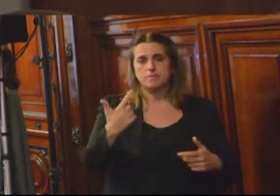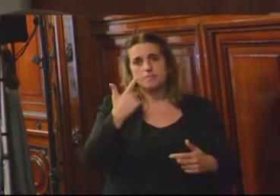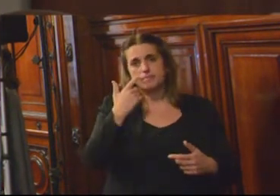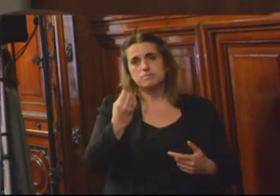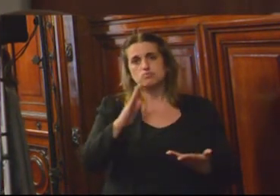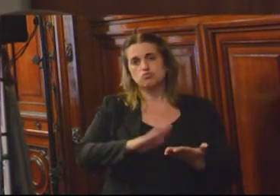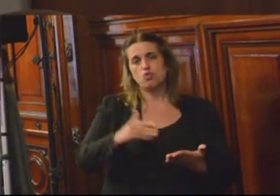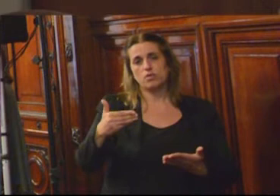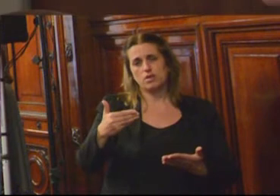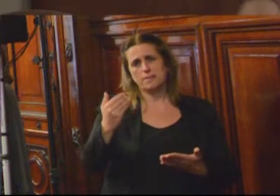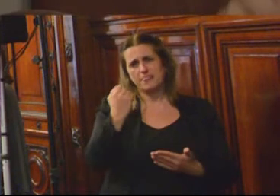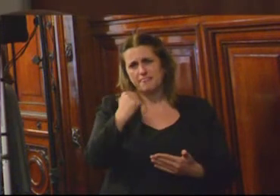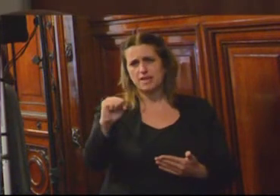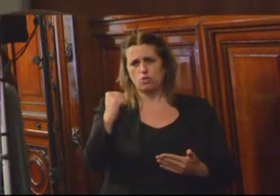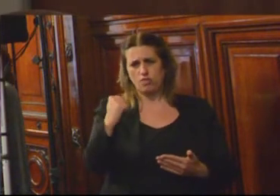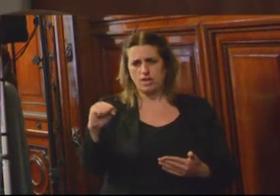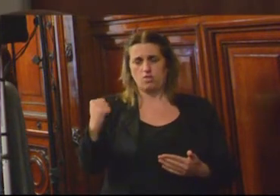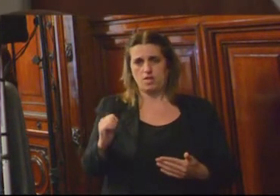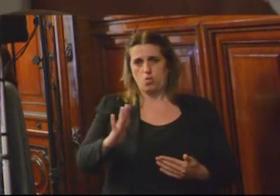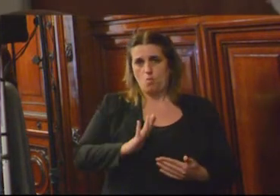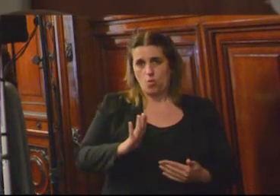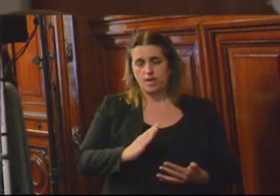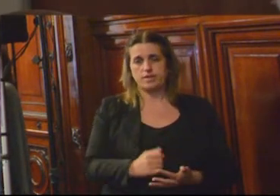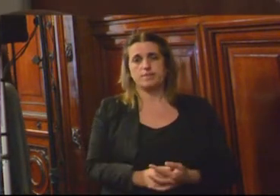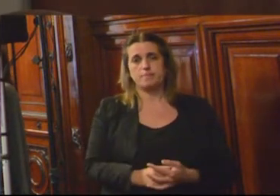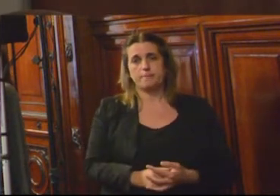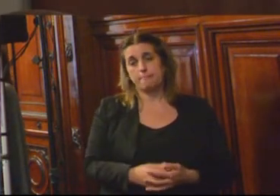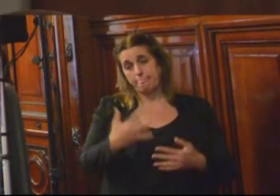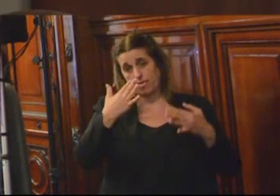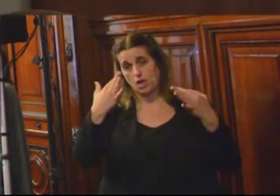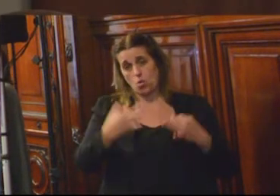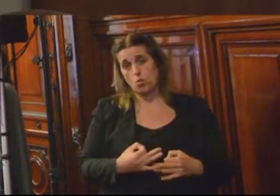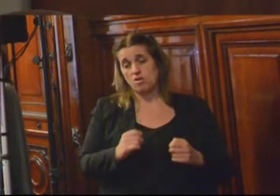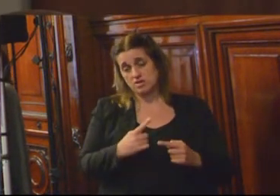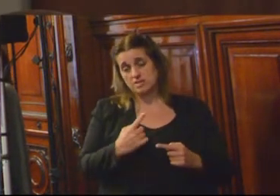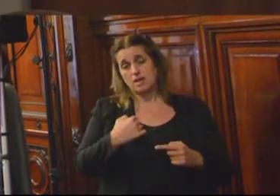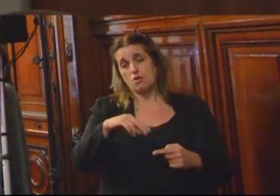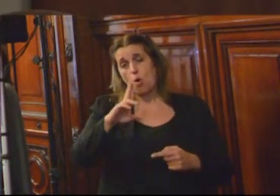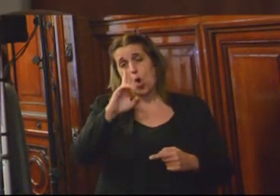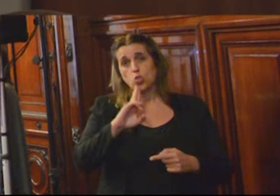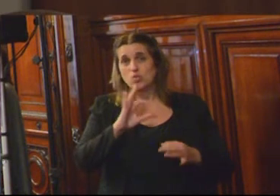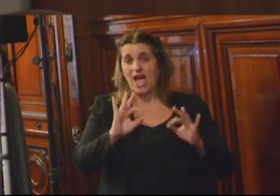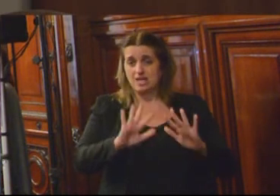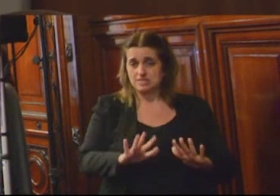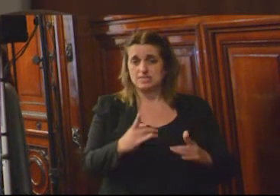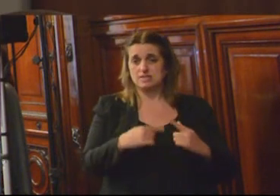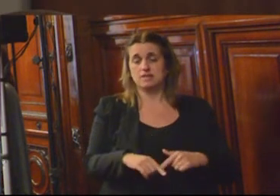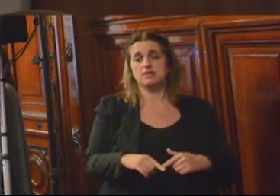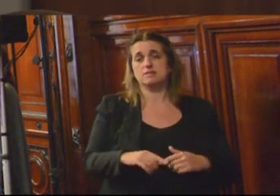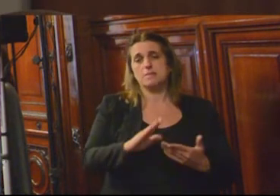delictiva está en estos tipos de conducta vinculados a